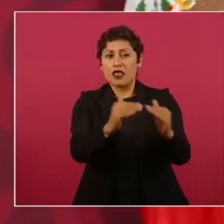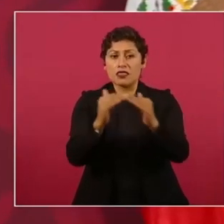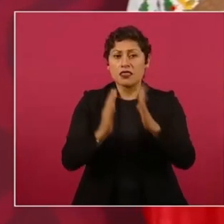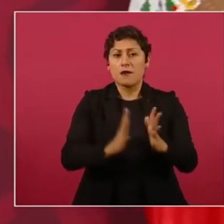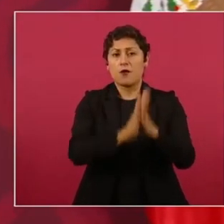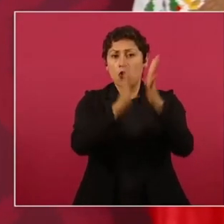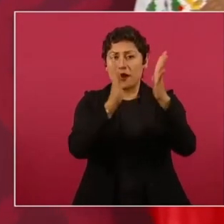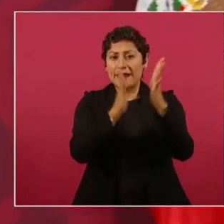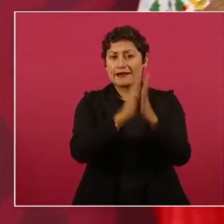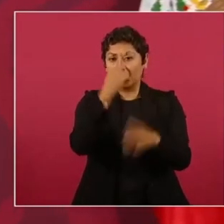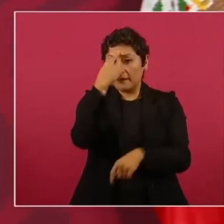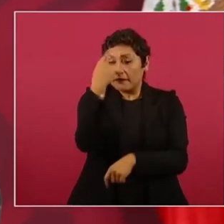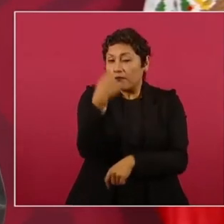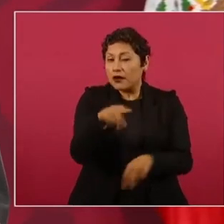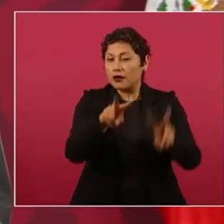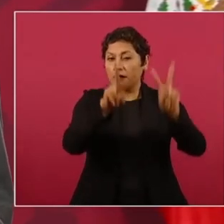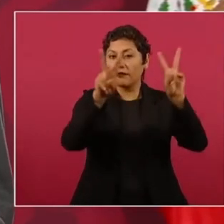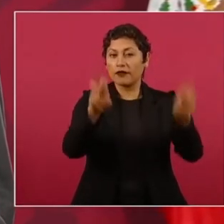forma de vida.